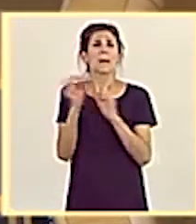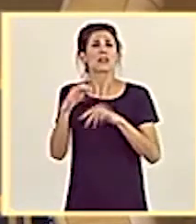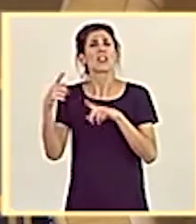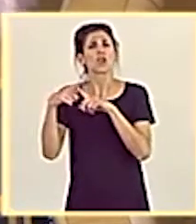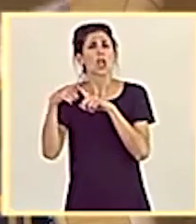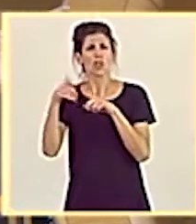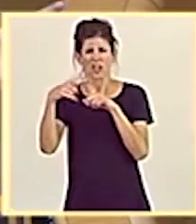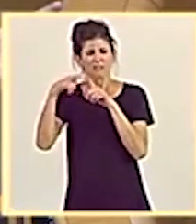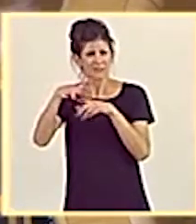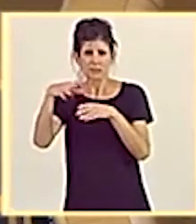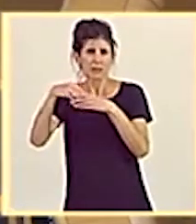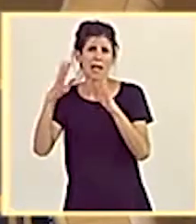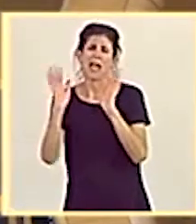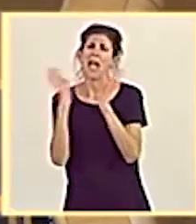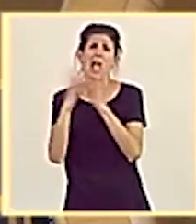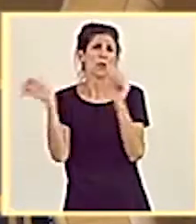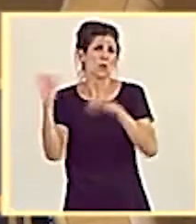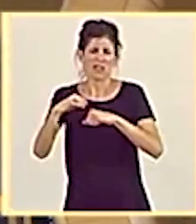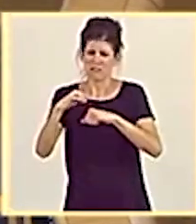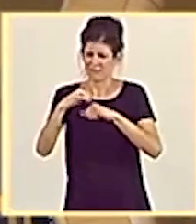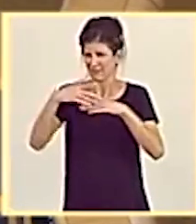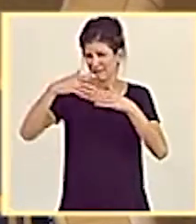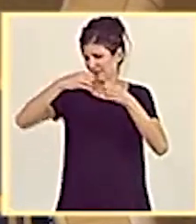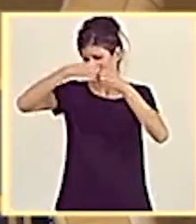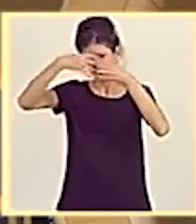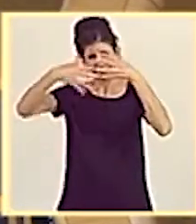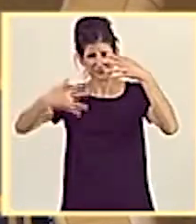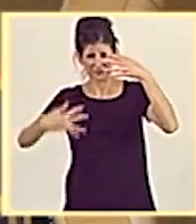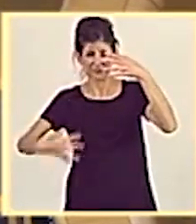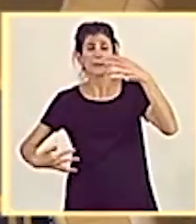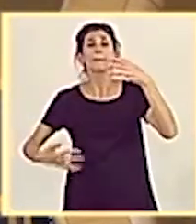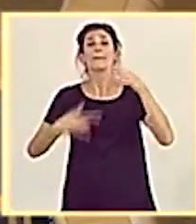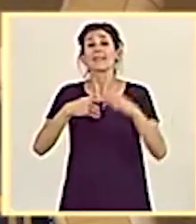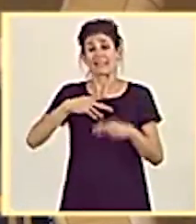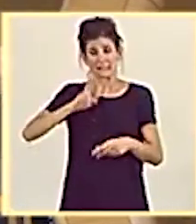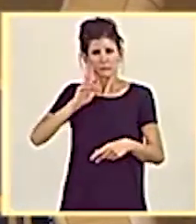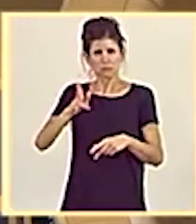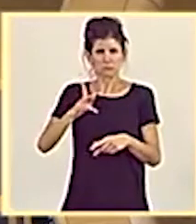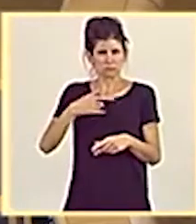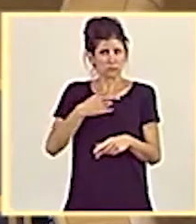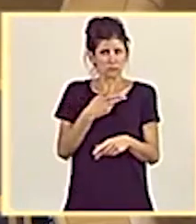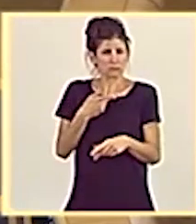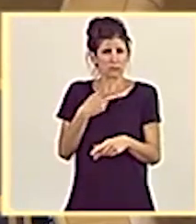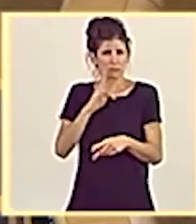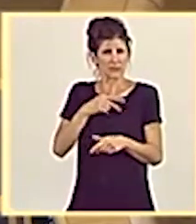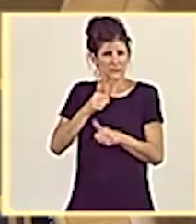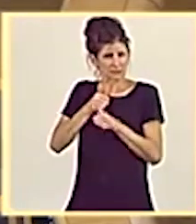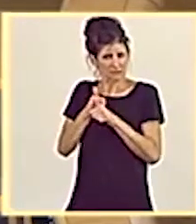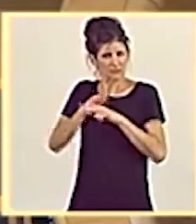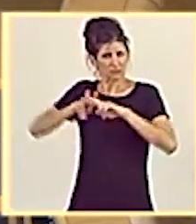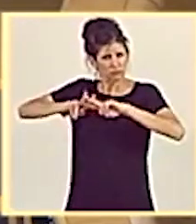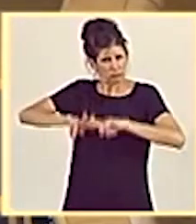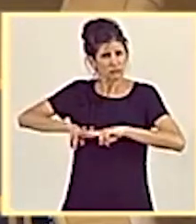acuerdo ha sido amplísimo y yo, que he seguido muy de cerca todas las sesiones, he podido comprobar